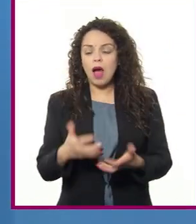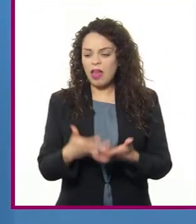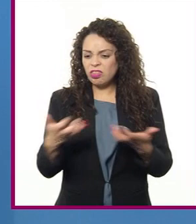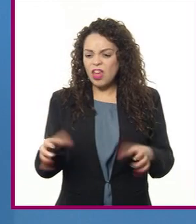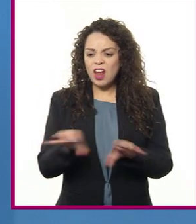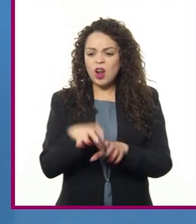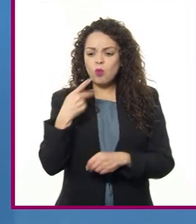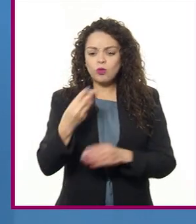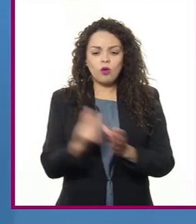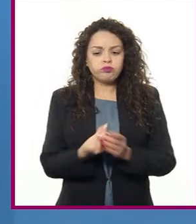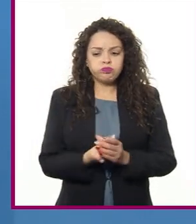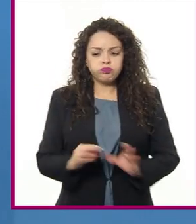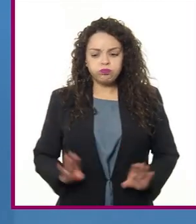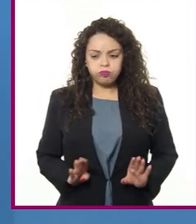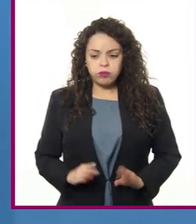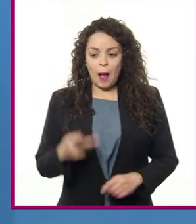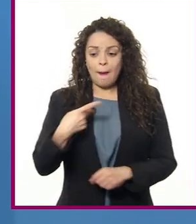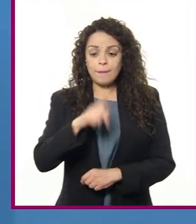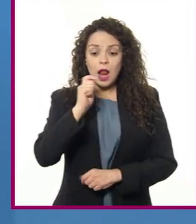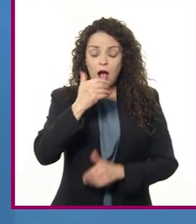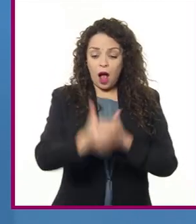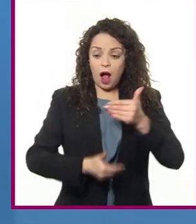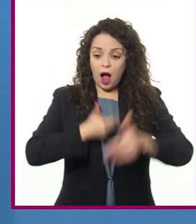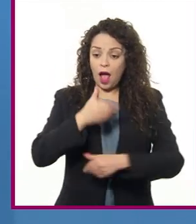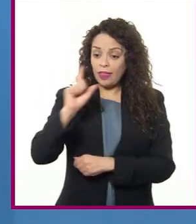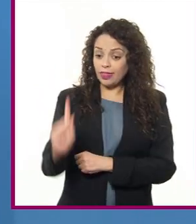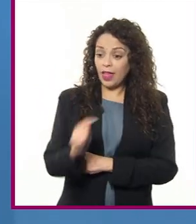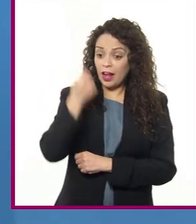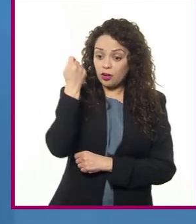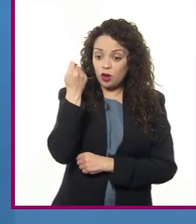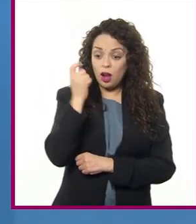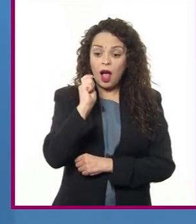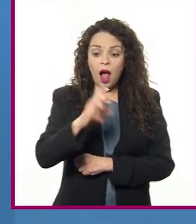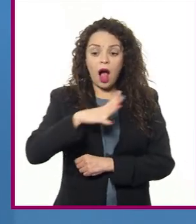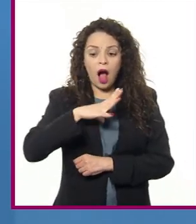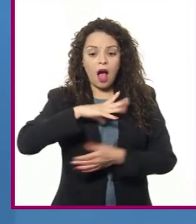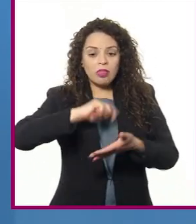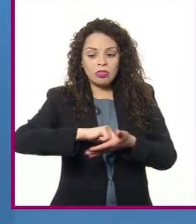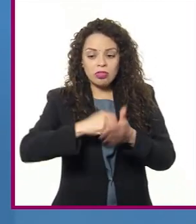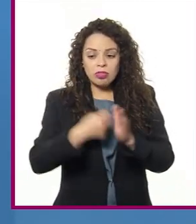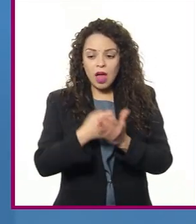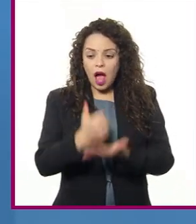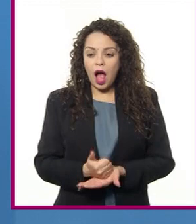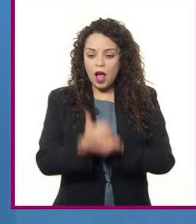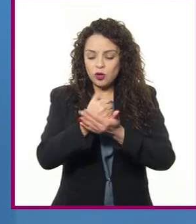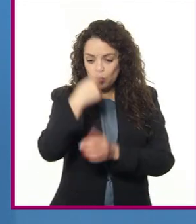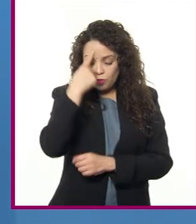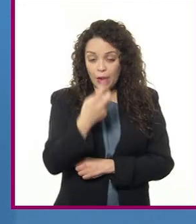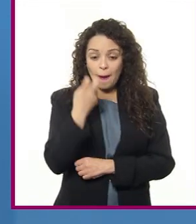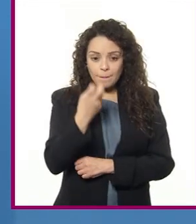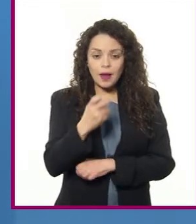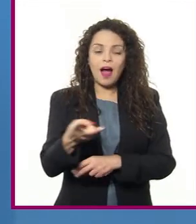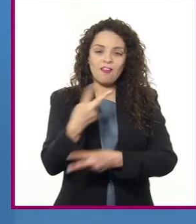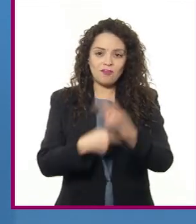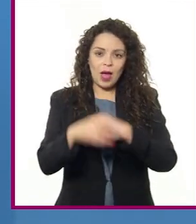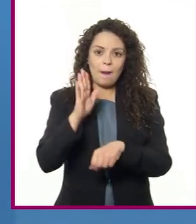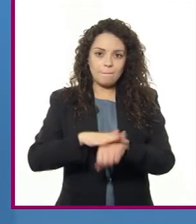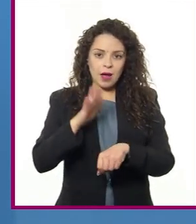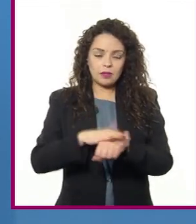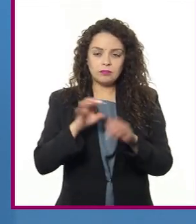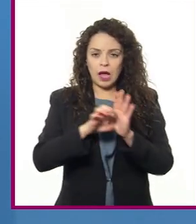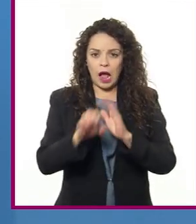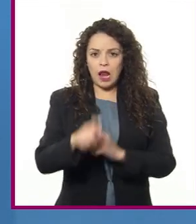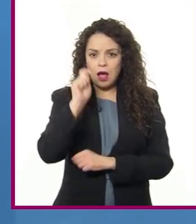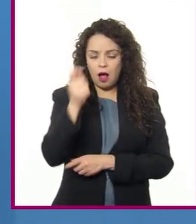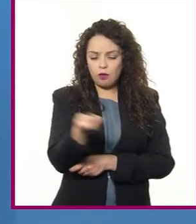pero también debido a los avances tecnológicos se practican técnicas que ayudan a producir este recurso, como el riego